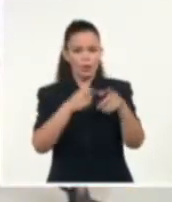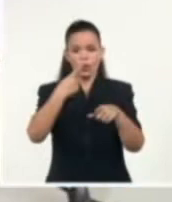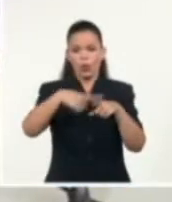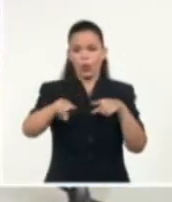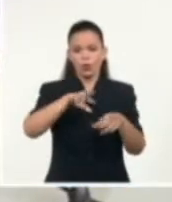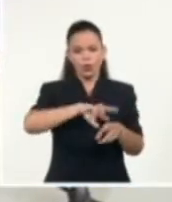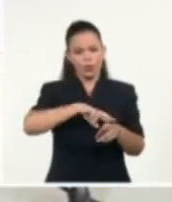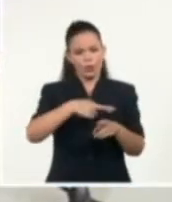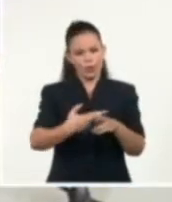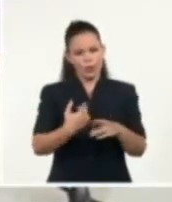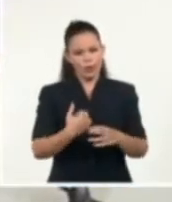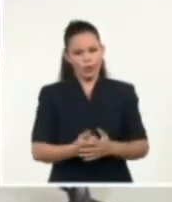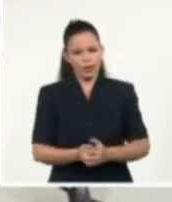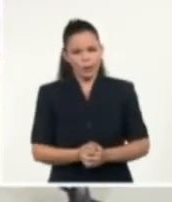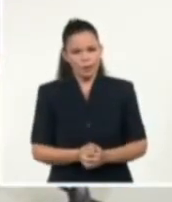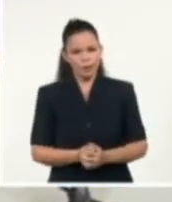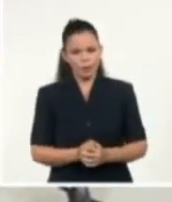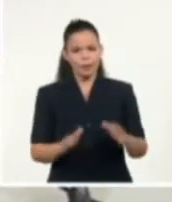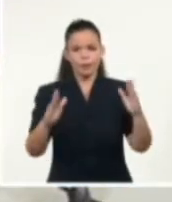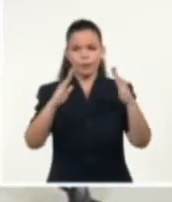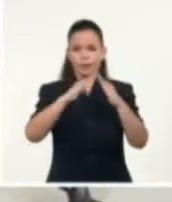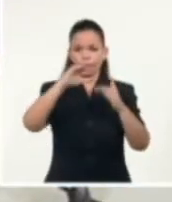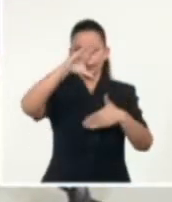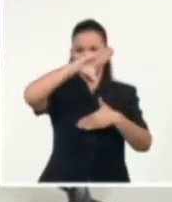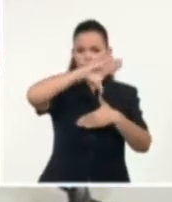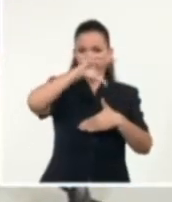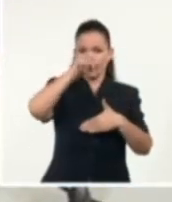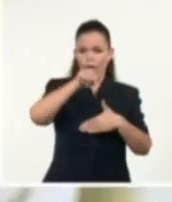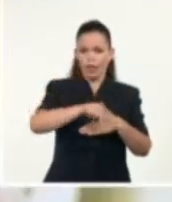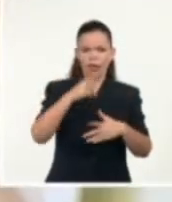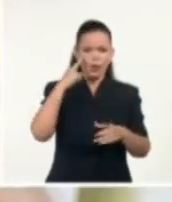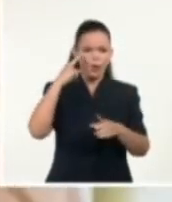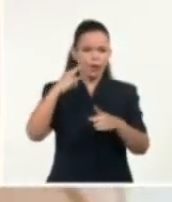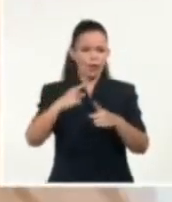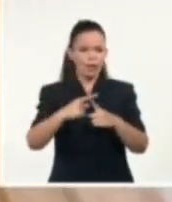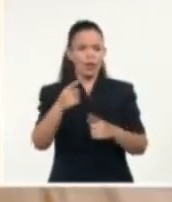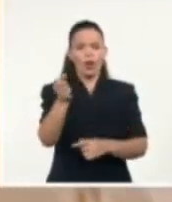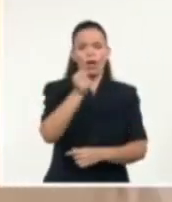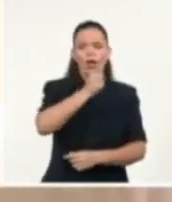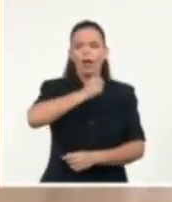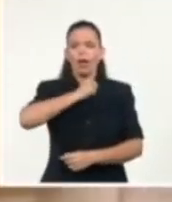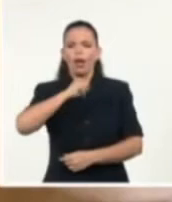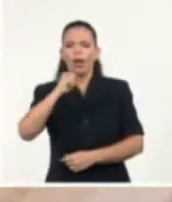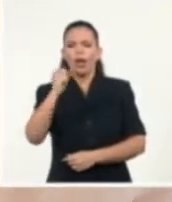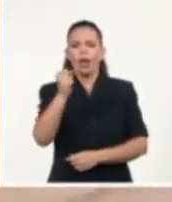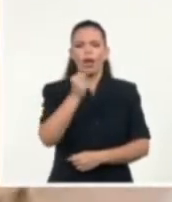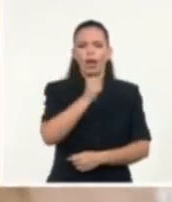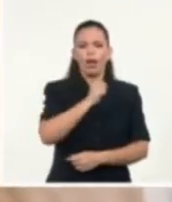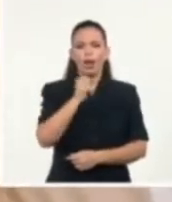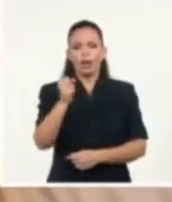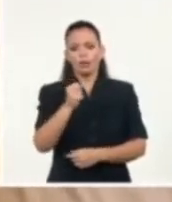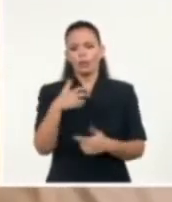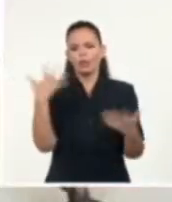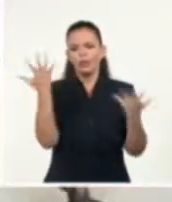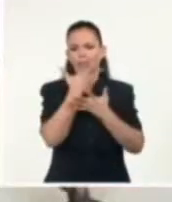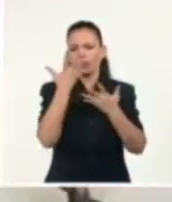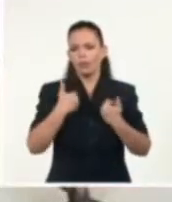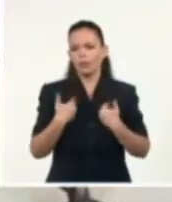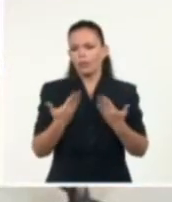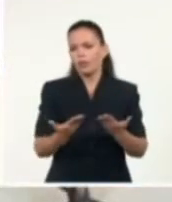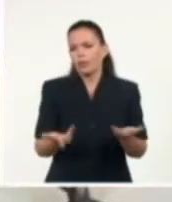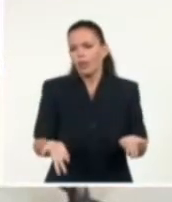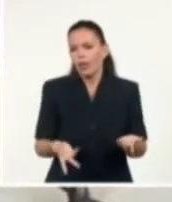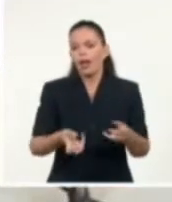participantes. La Casa del Alba será escenario para cantarle a la dama encantadora de más de cinco siglos y la magia que la envuelve,